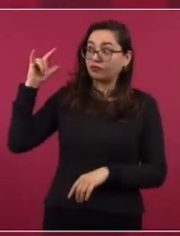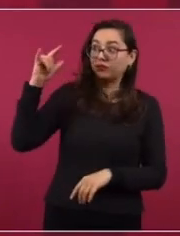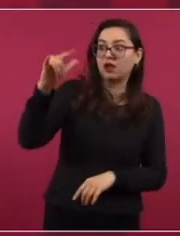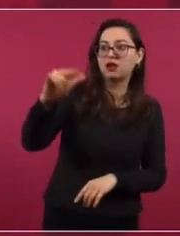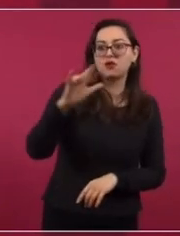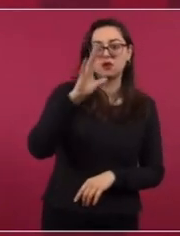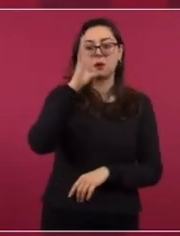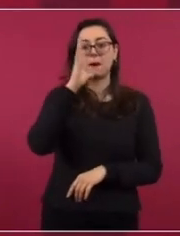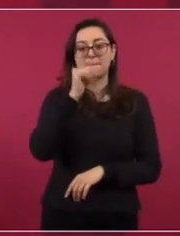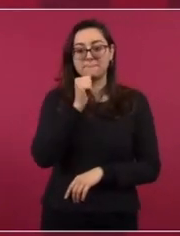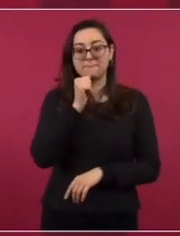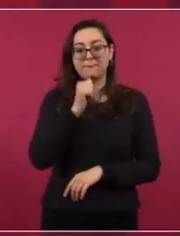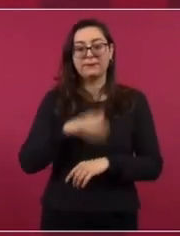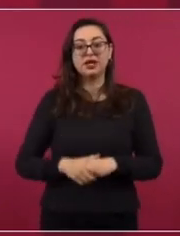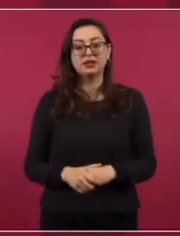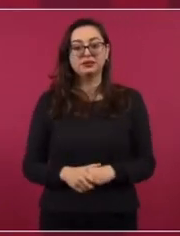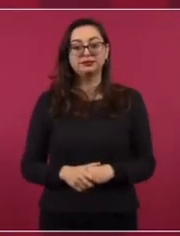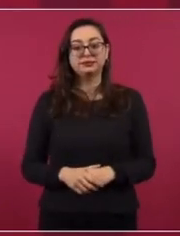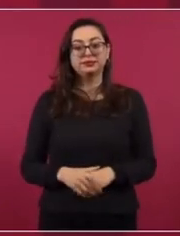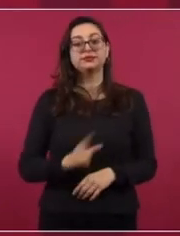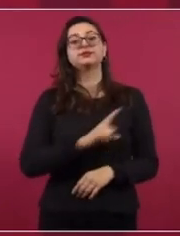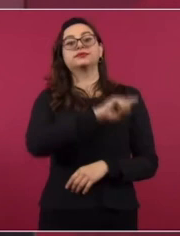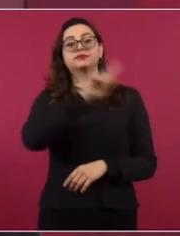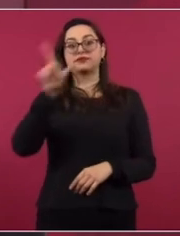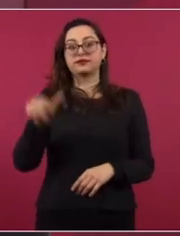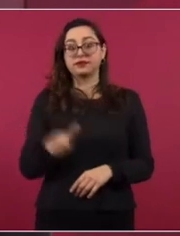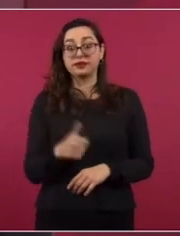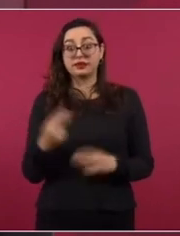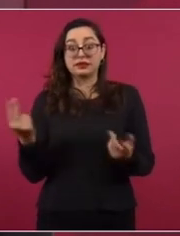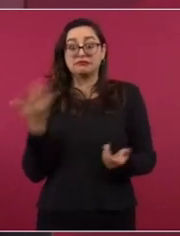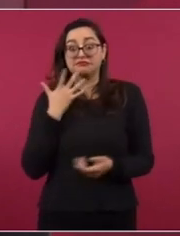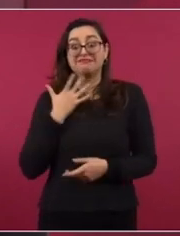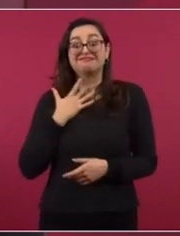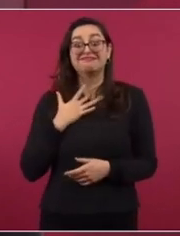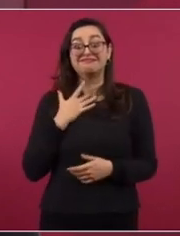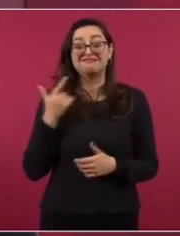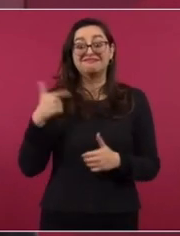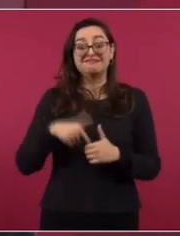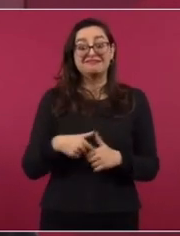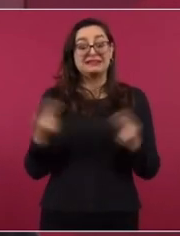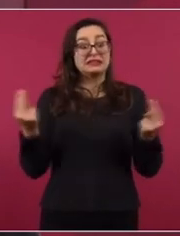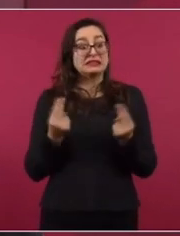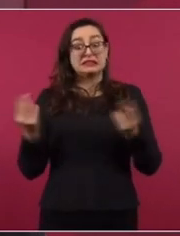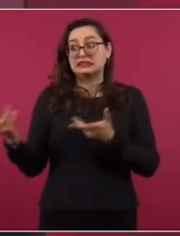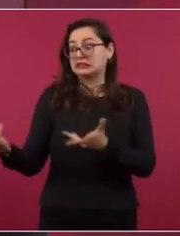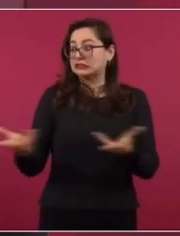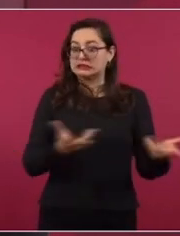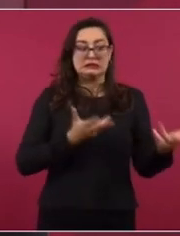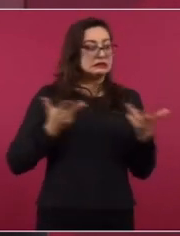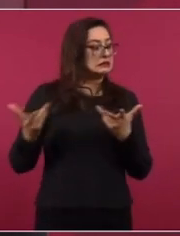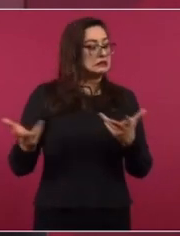luego, ¿dónde se carga combustible? En Paraguay.